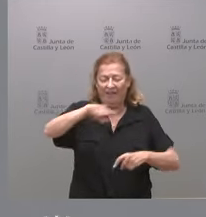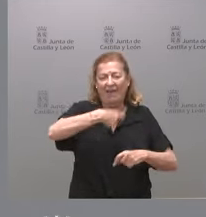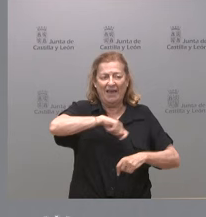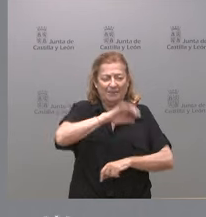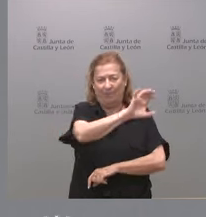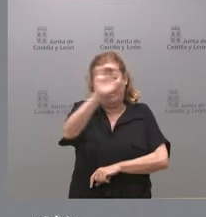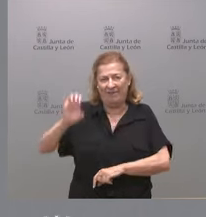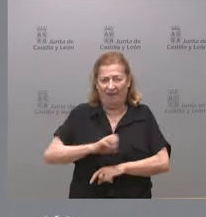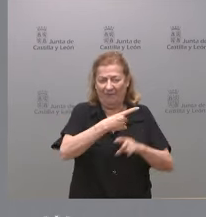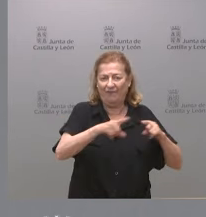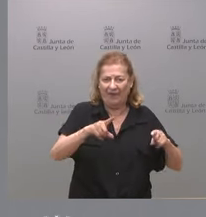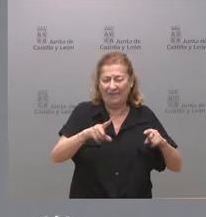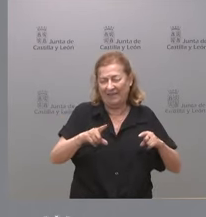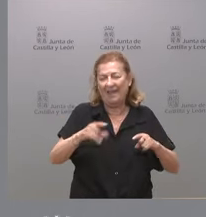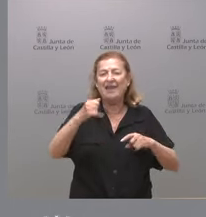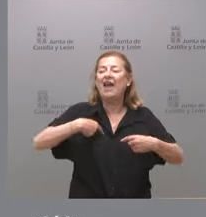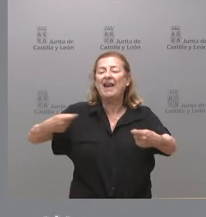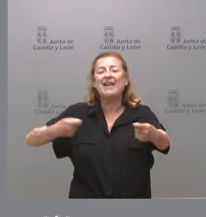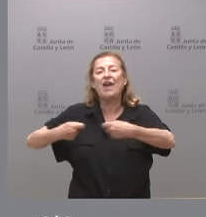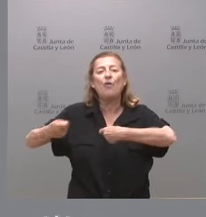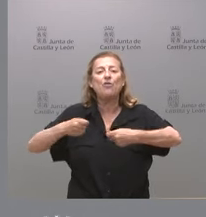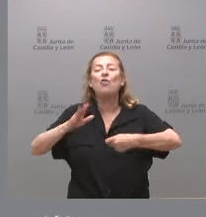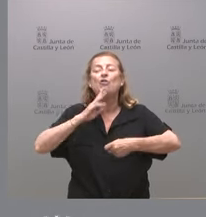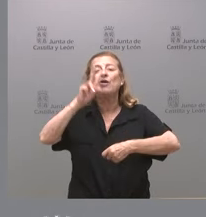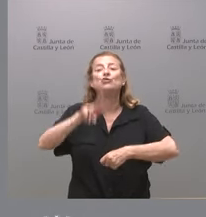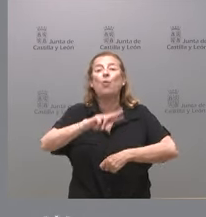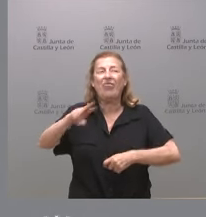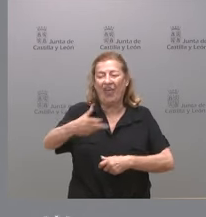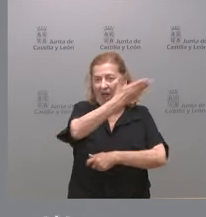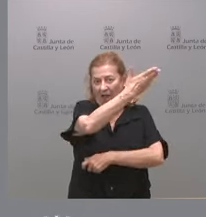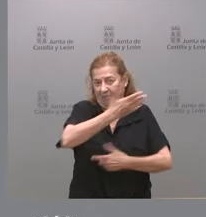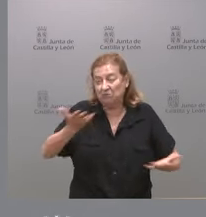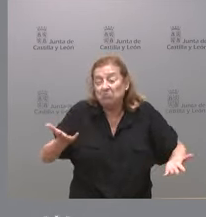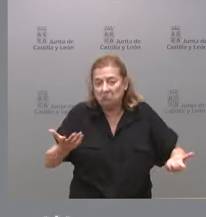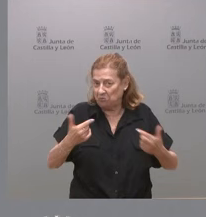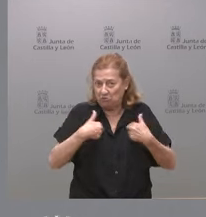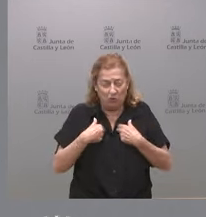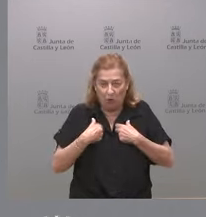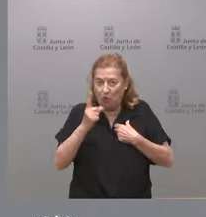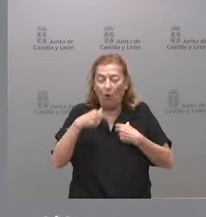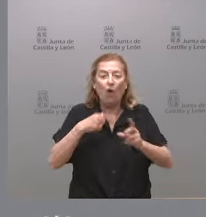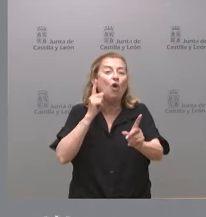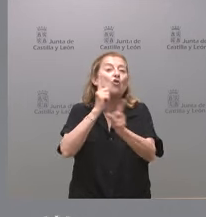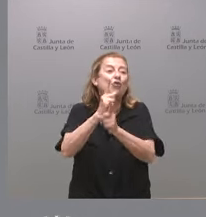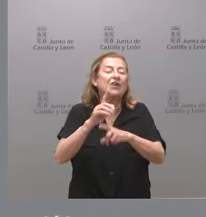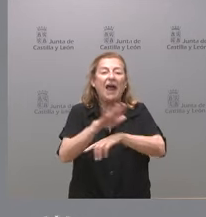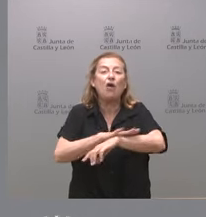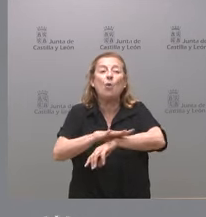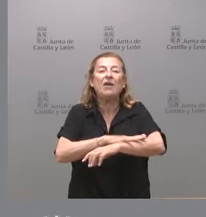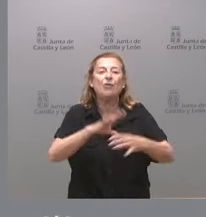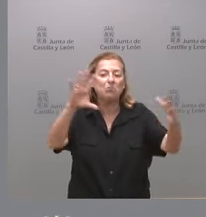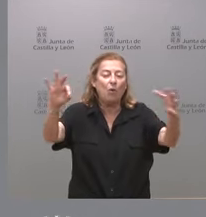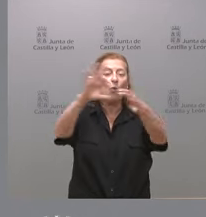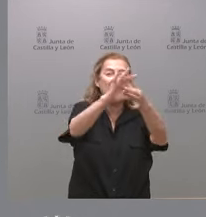de las comunidades autónomas y negociado en Suiza por tanto yo no estoy en contra de los gobiernos de coalición